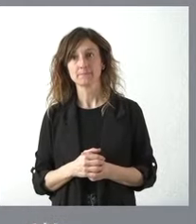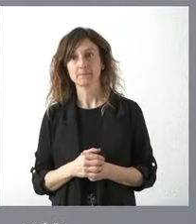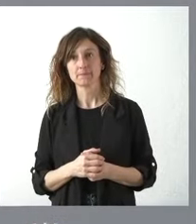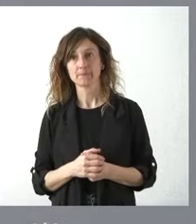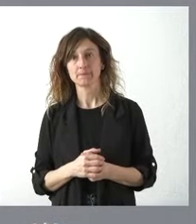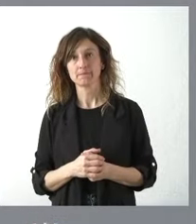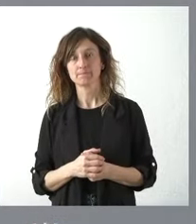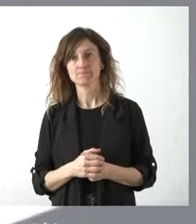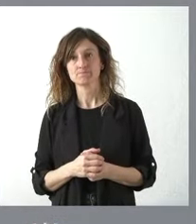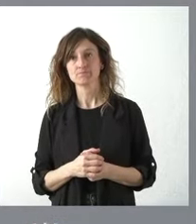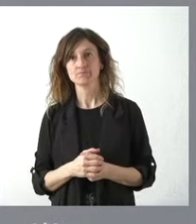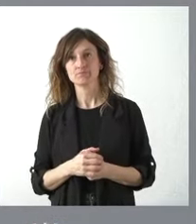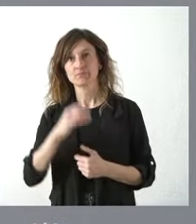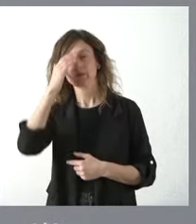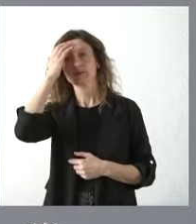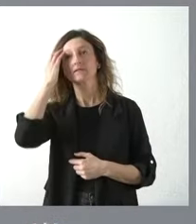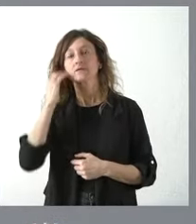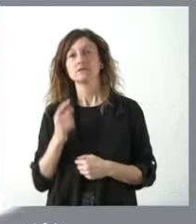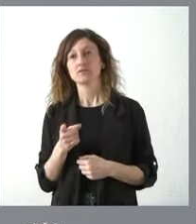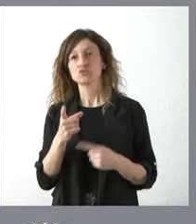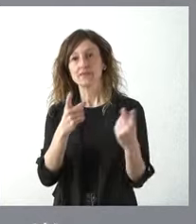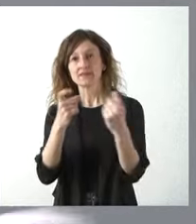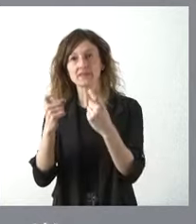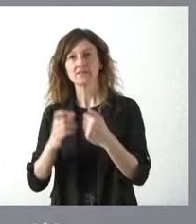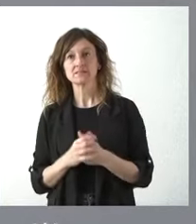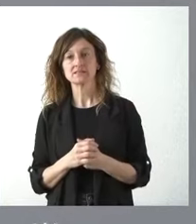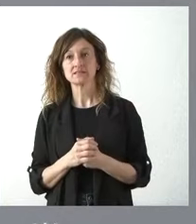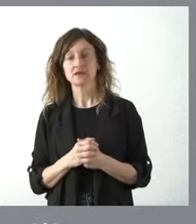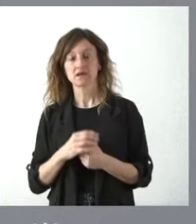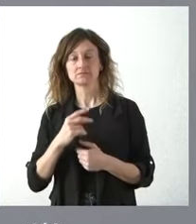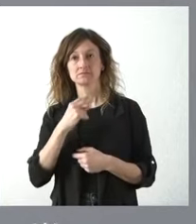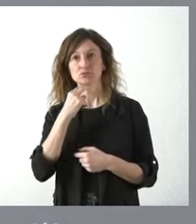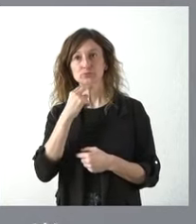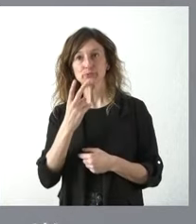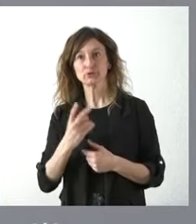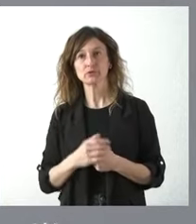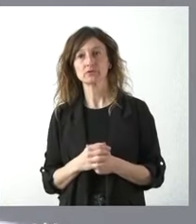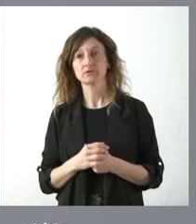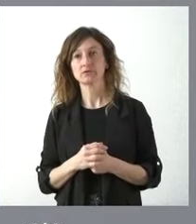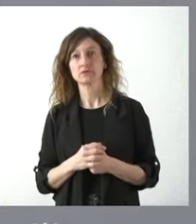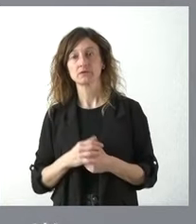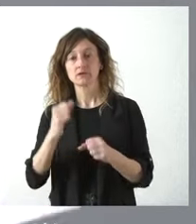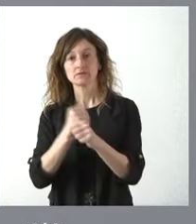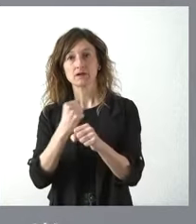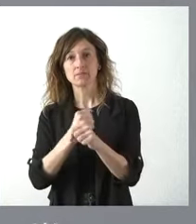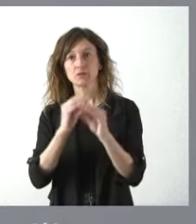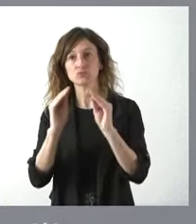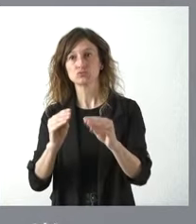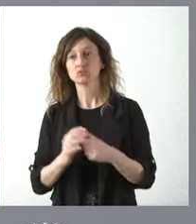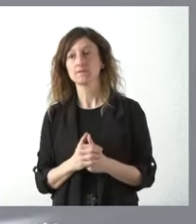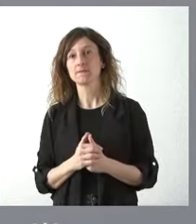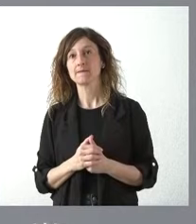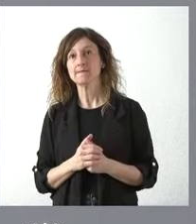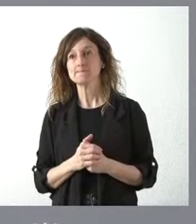siendo además una radio entiendo perfectamente que ustedes necesitan de voz para su tarea pero creo que era